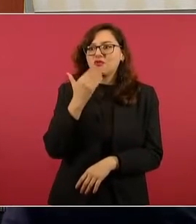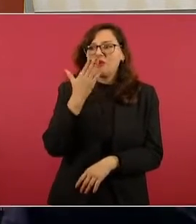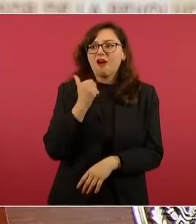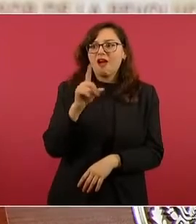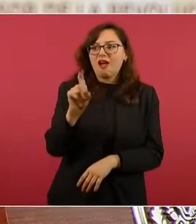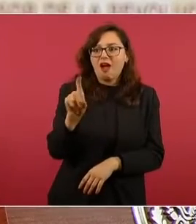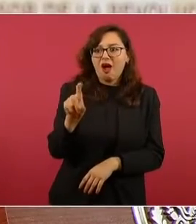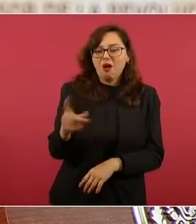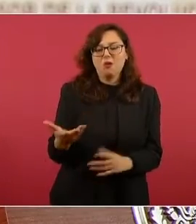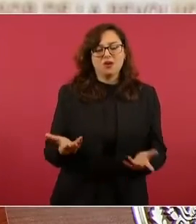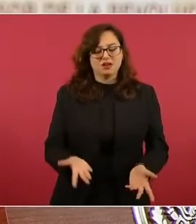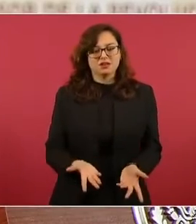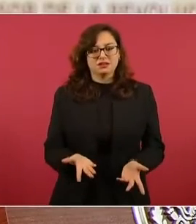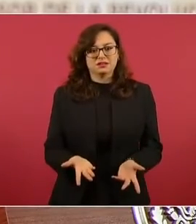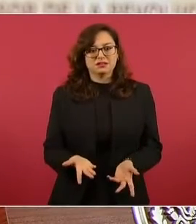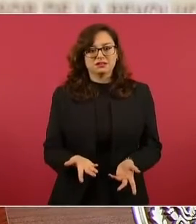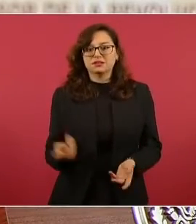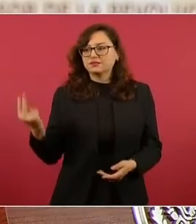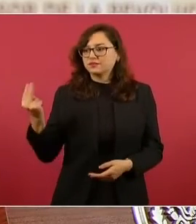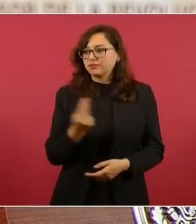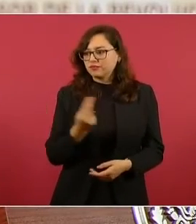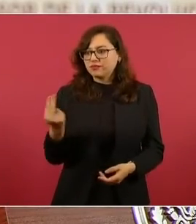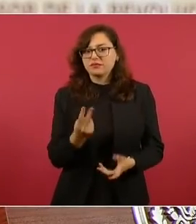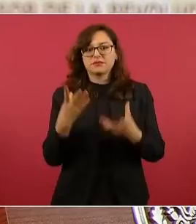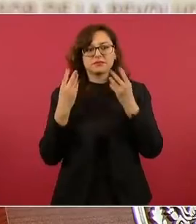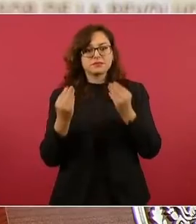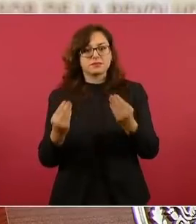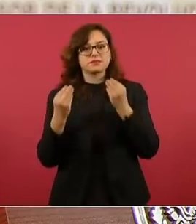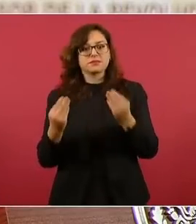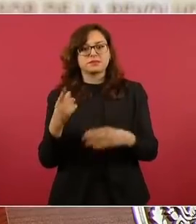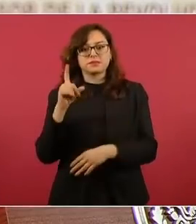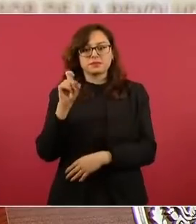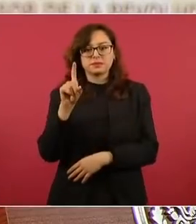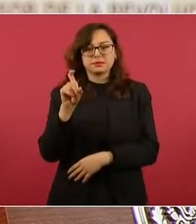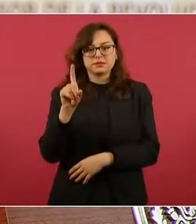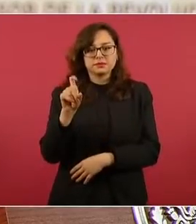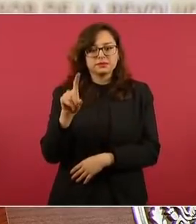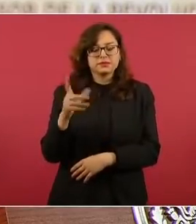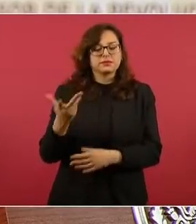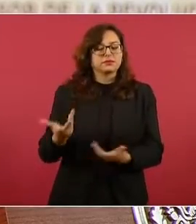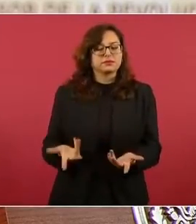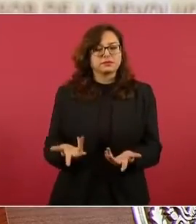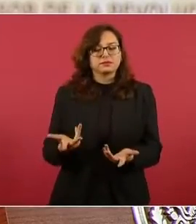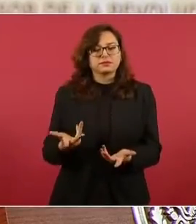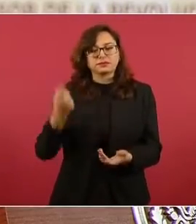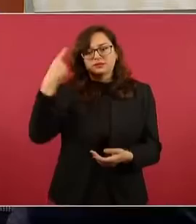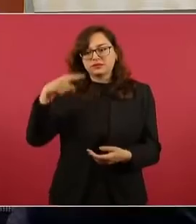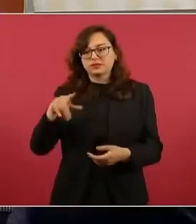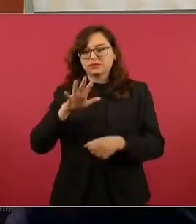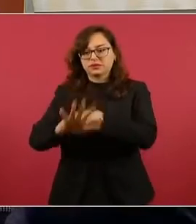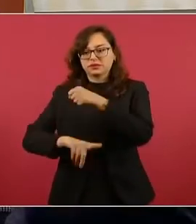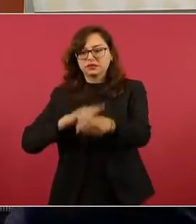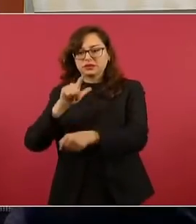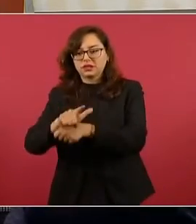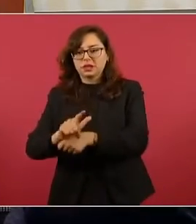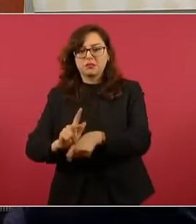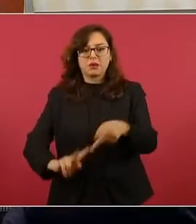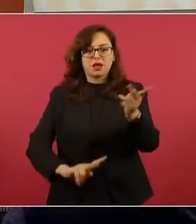y la leche es agua, básicamente.